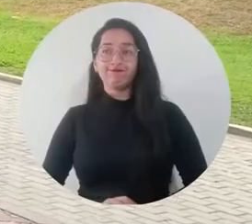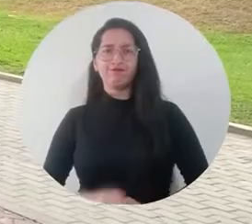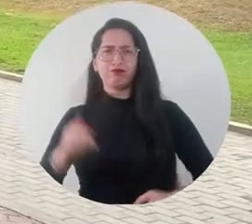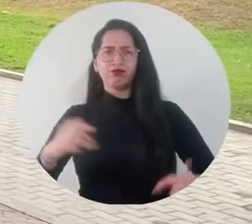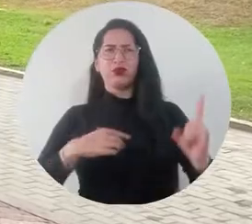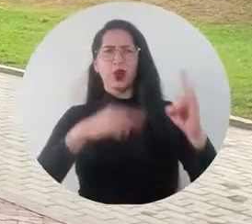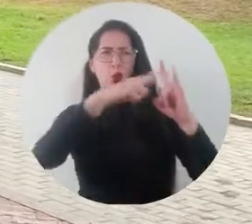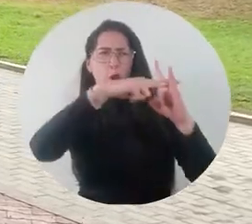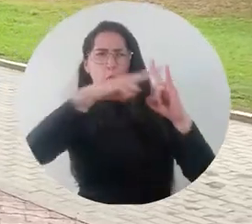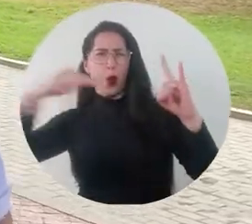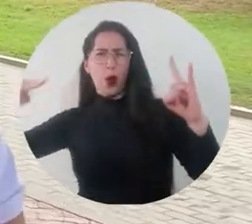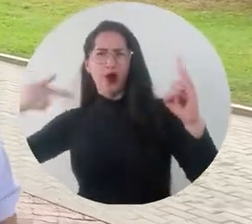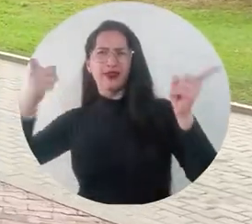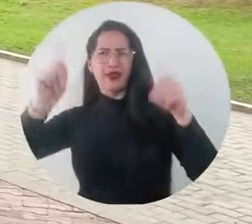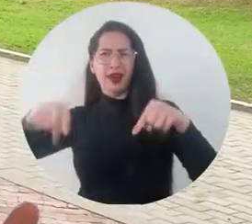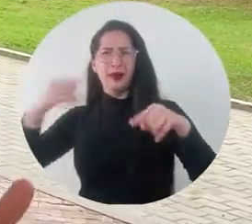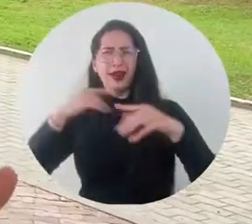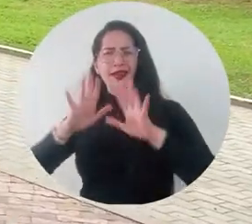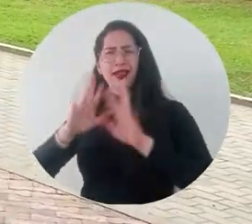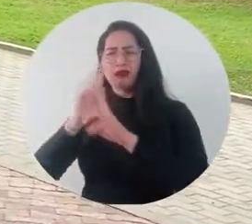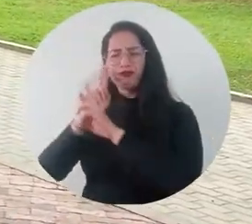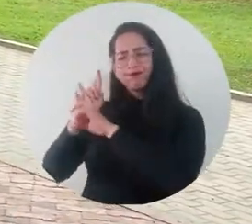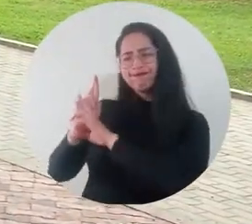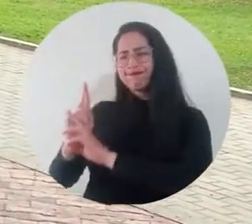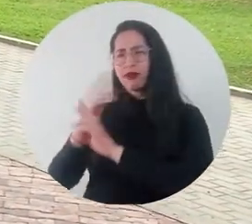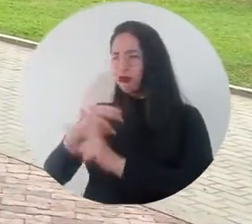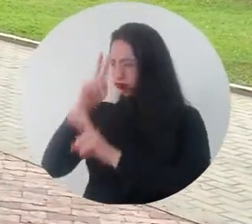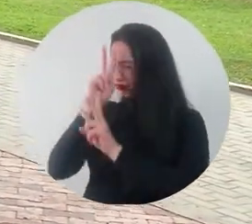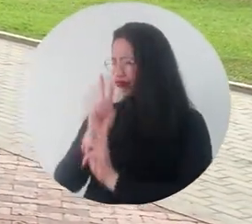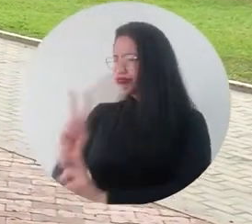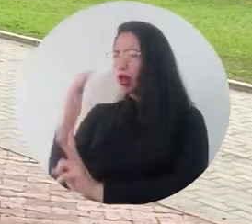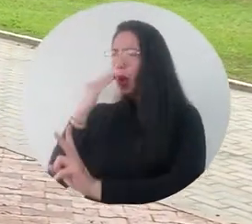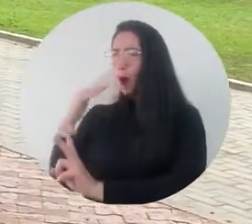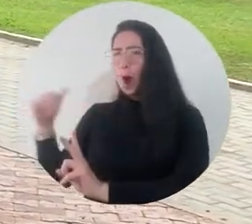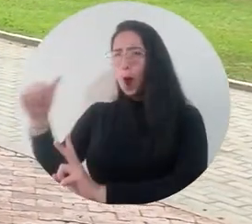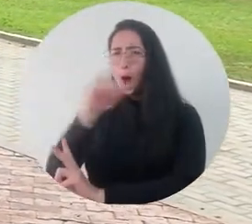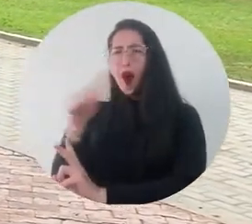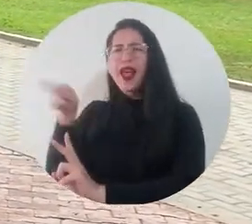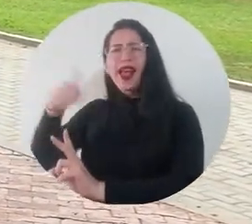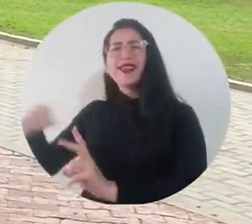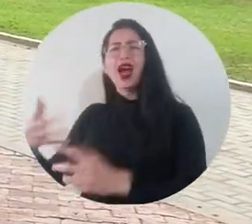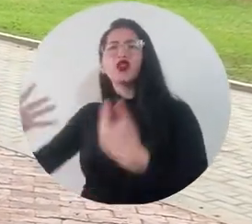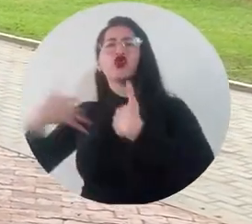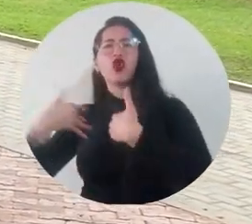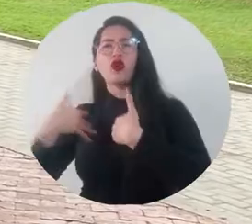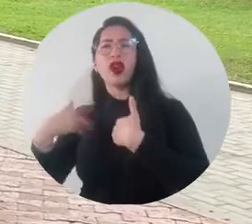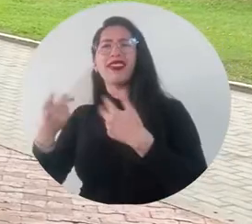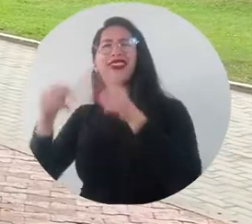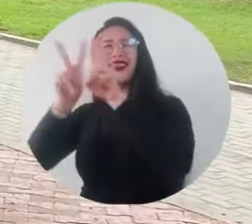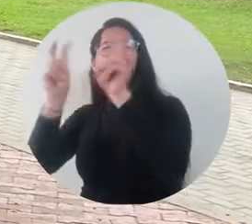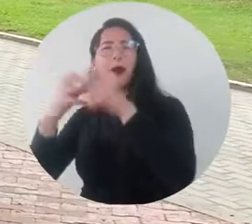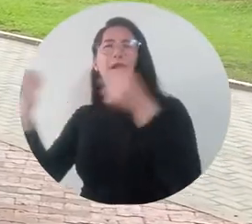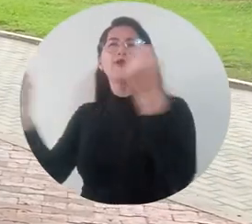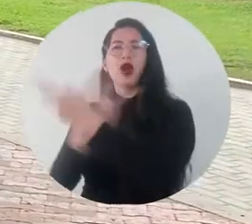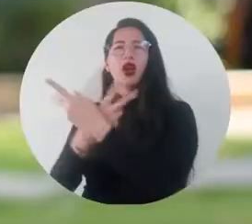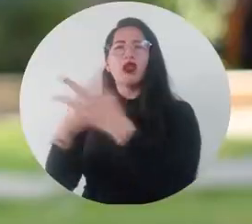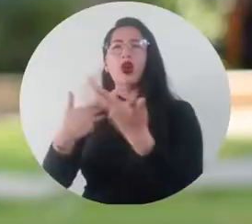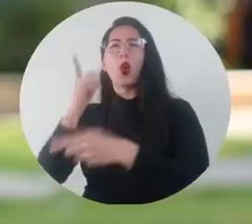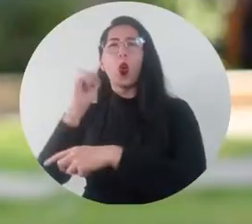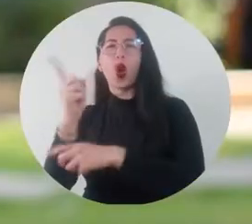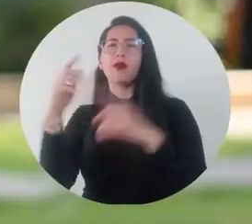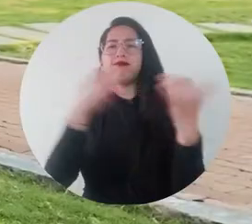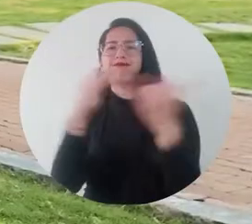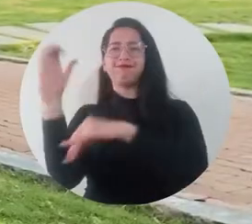Nuestra Casa de Estudios Superiores conmemoró el día por la dignidad de las mujeres víctimas de violencia en el conflicto armado en Colombia